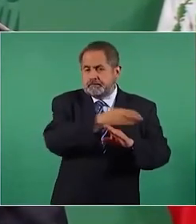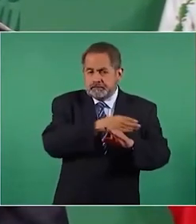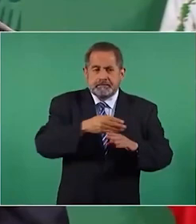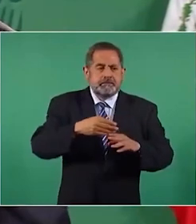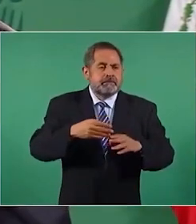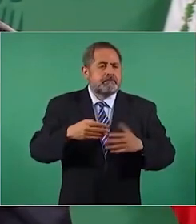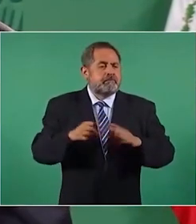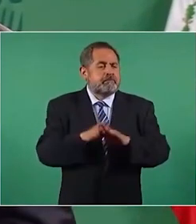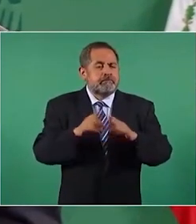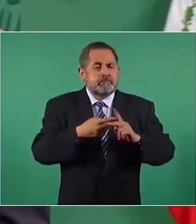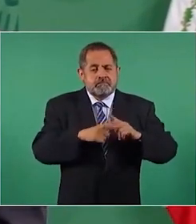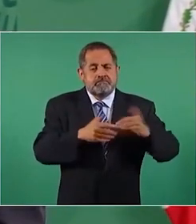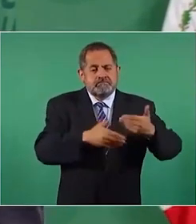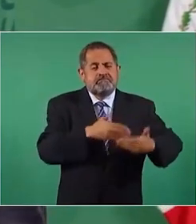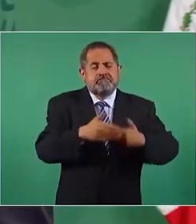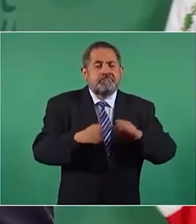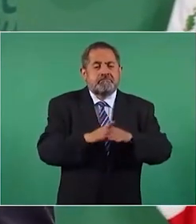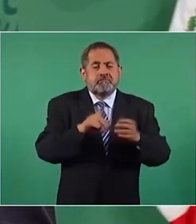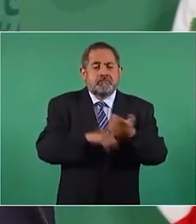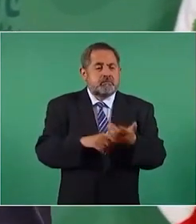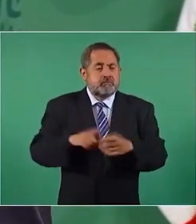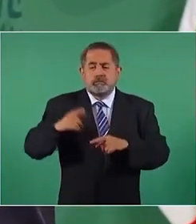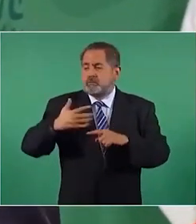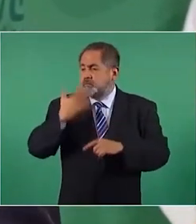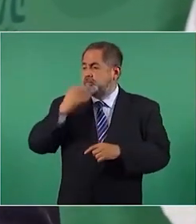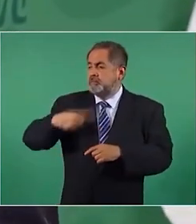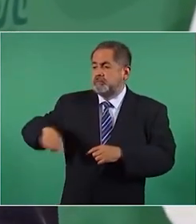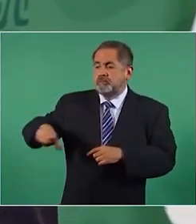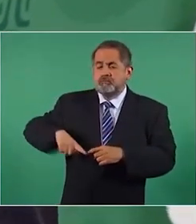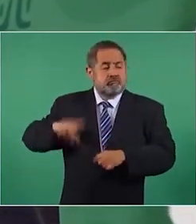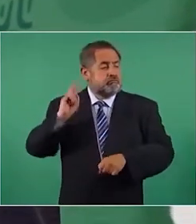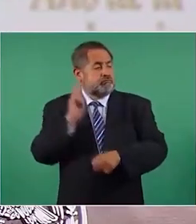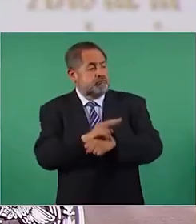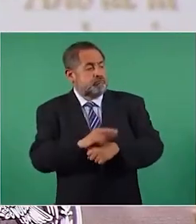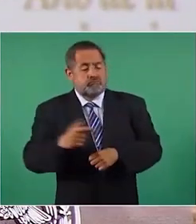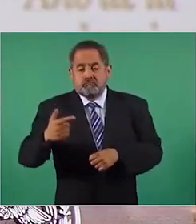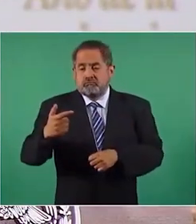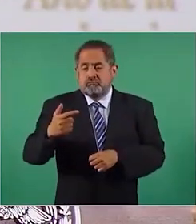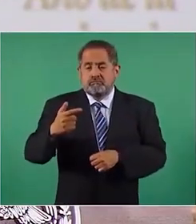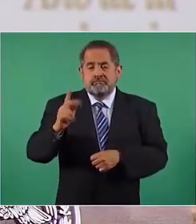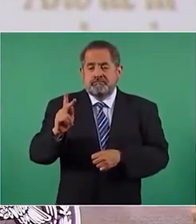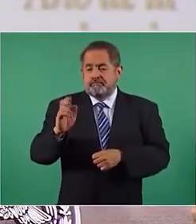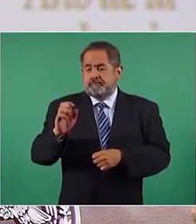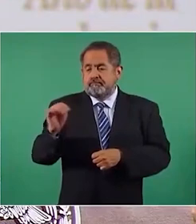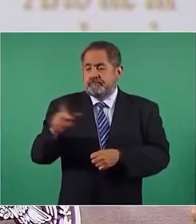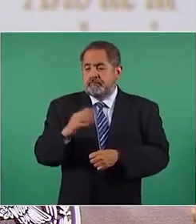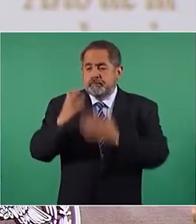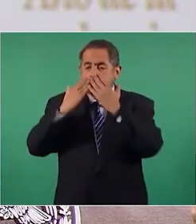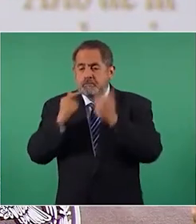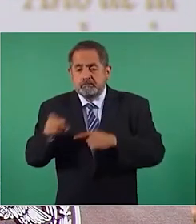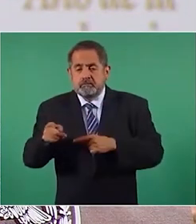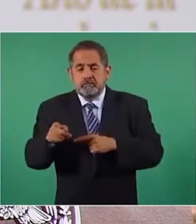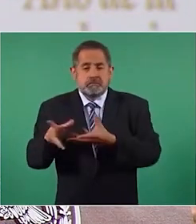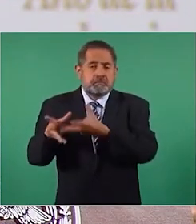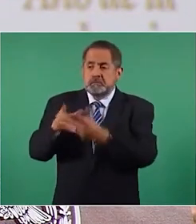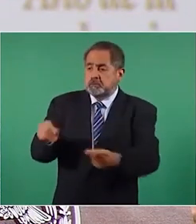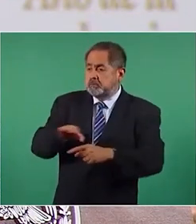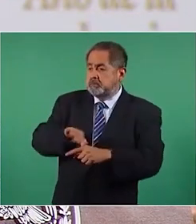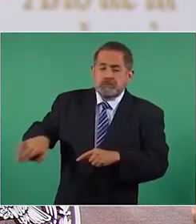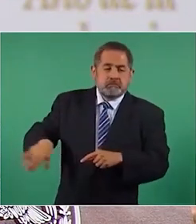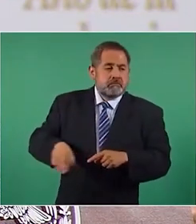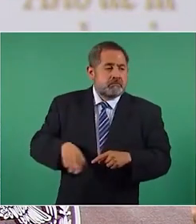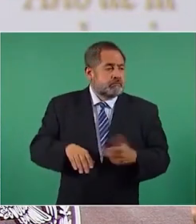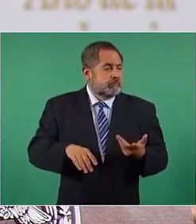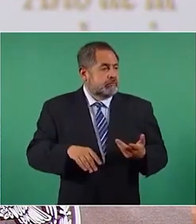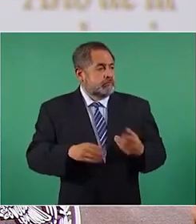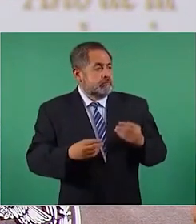por la ausencia de Pemex, que antes participaban en el mercado, que